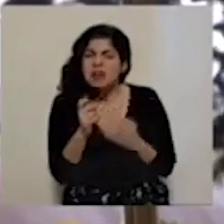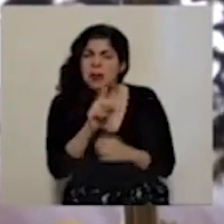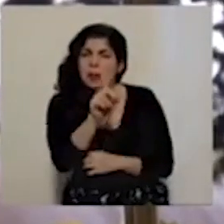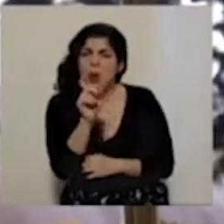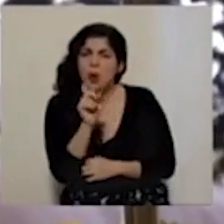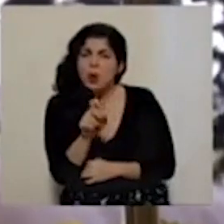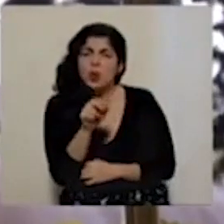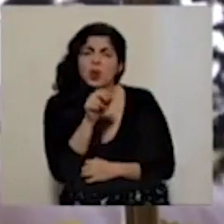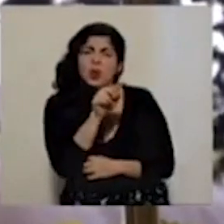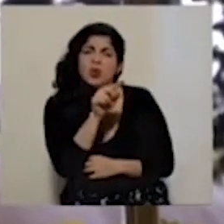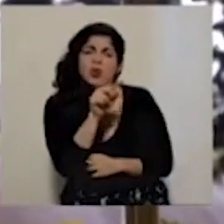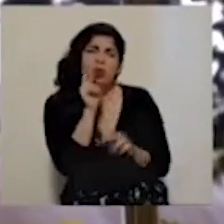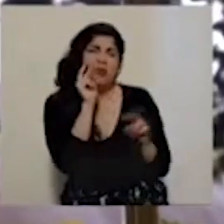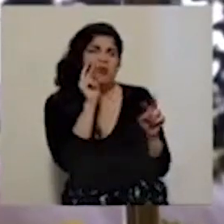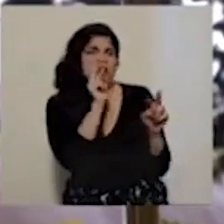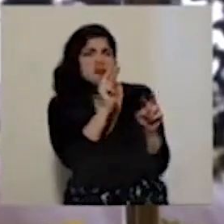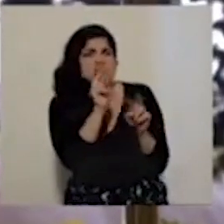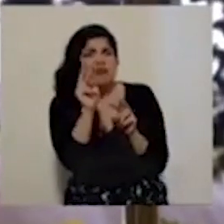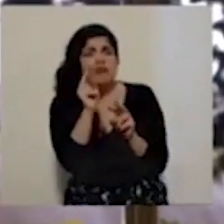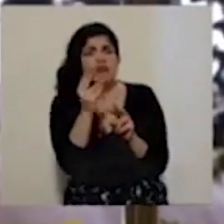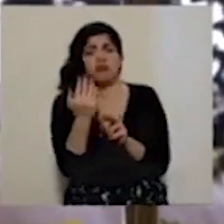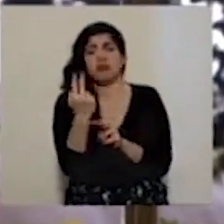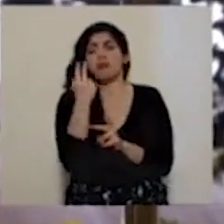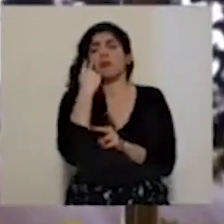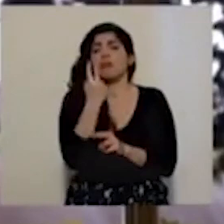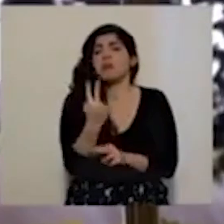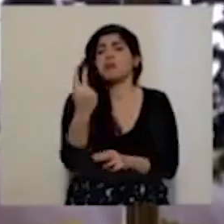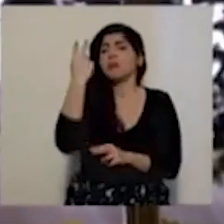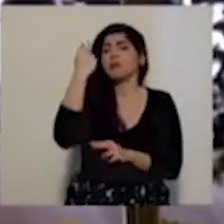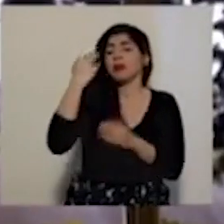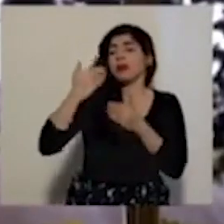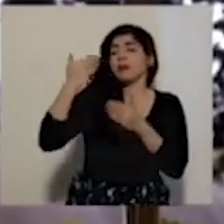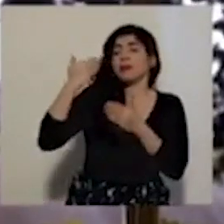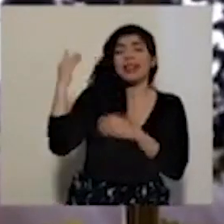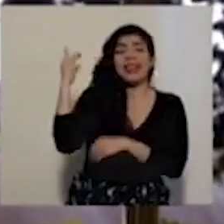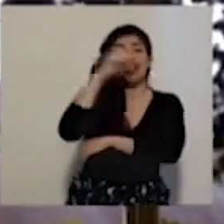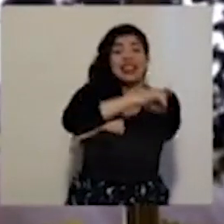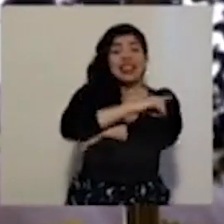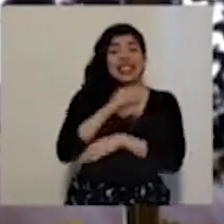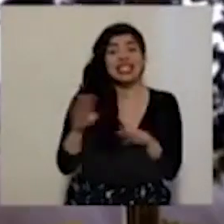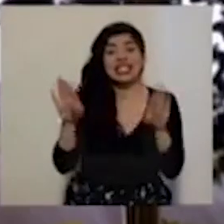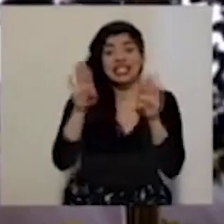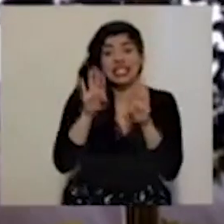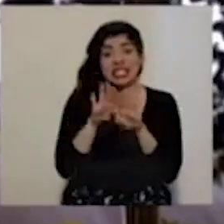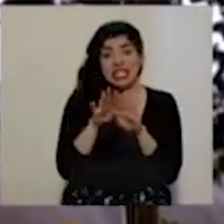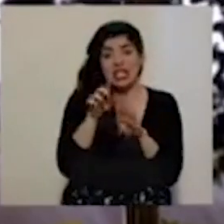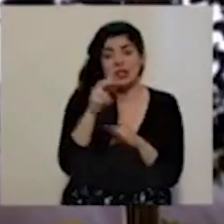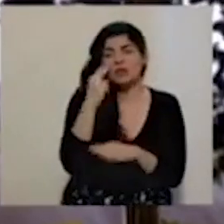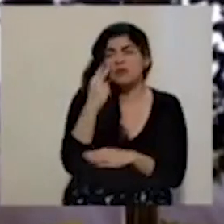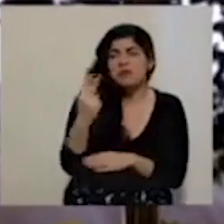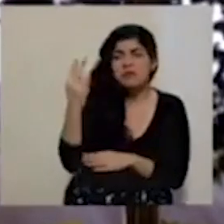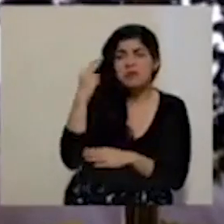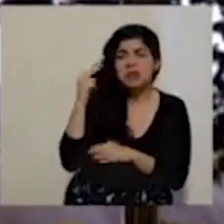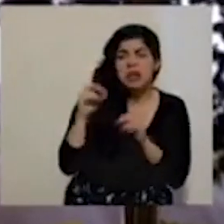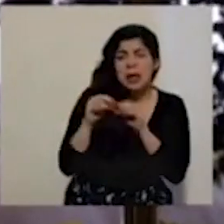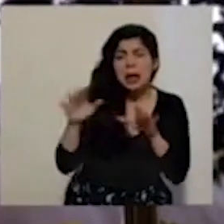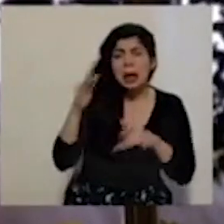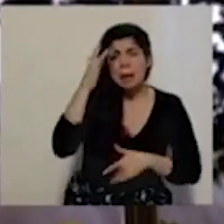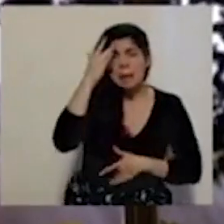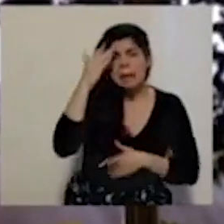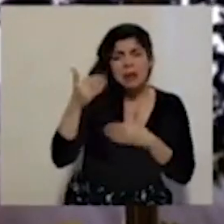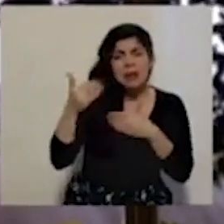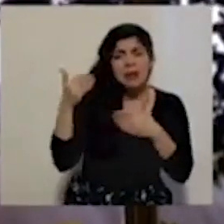sobre cómo valoraría los días que estuvieron cerrados y cuál fue tal vez el desempeño epidemiológico de esos